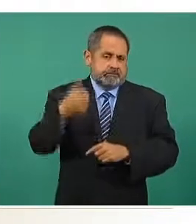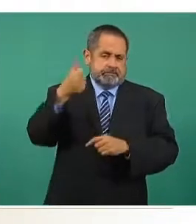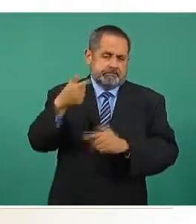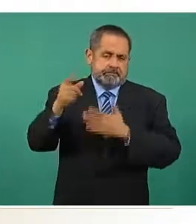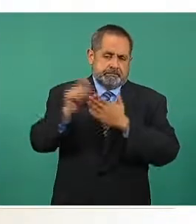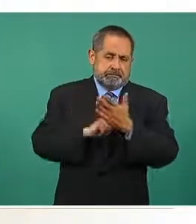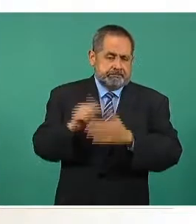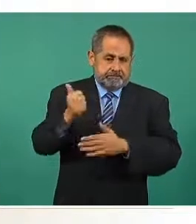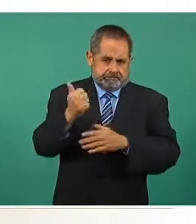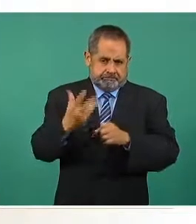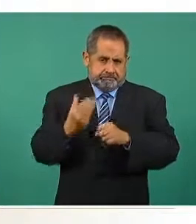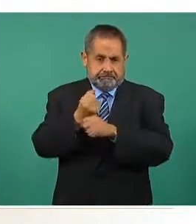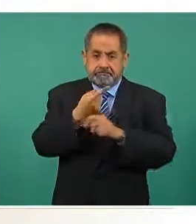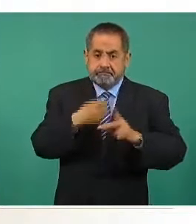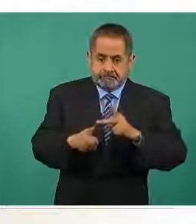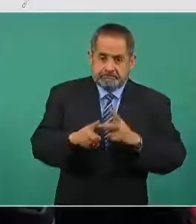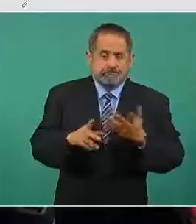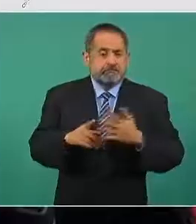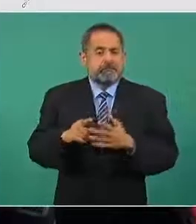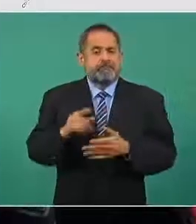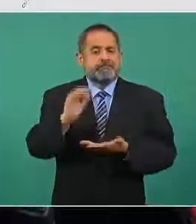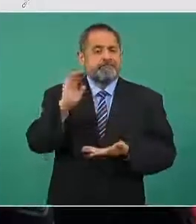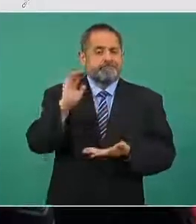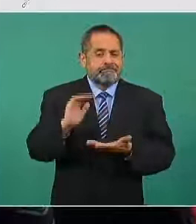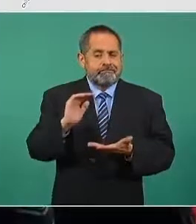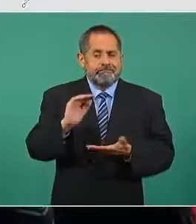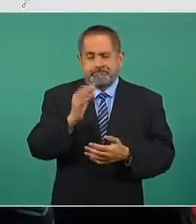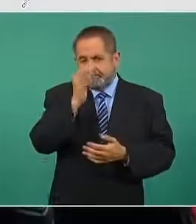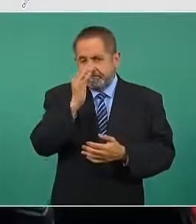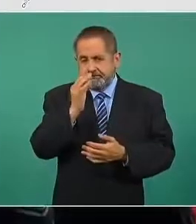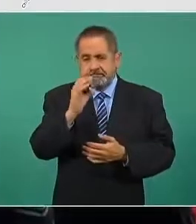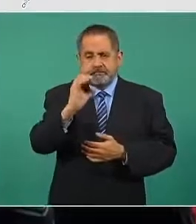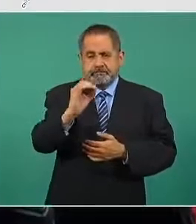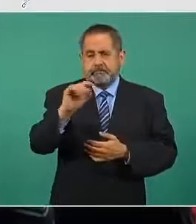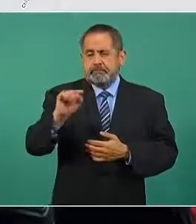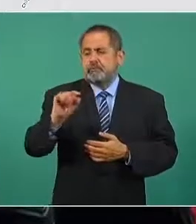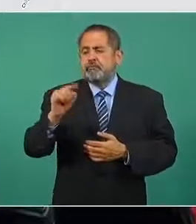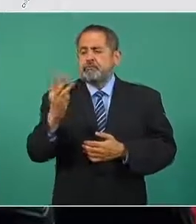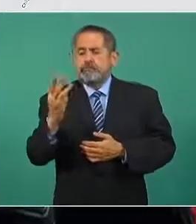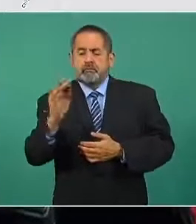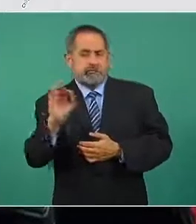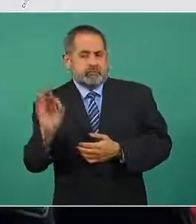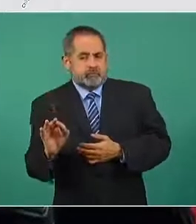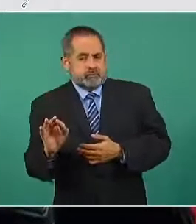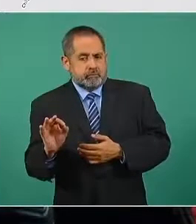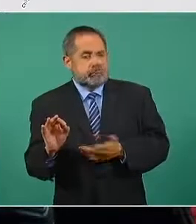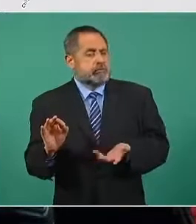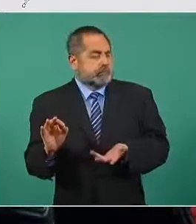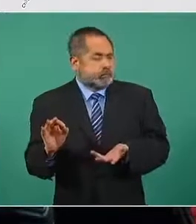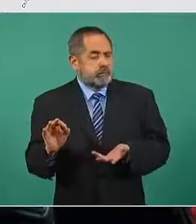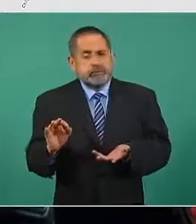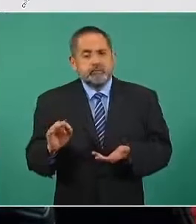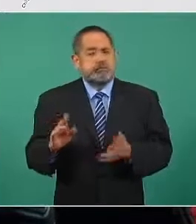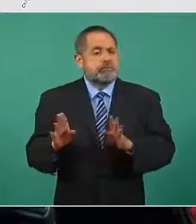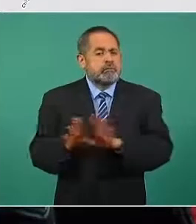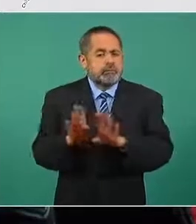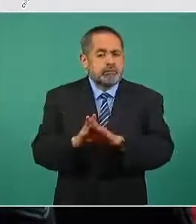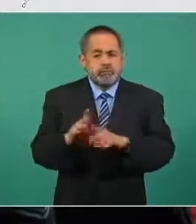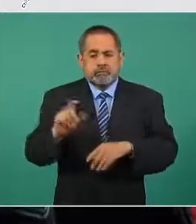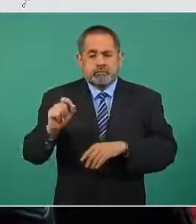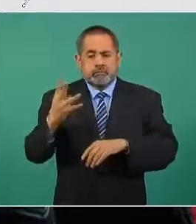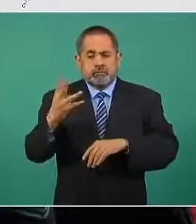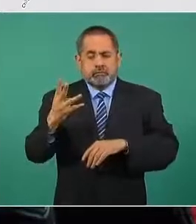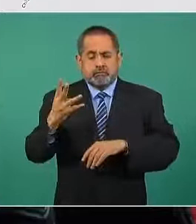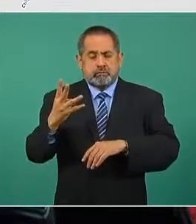del refuerzo solamente disminuyó punto tres por ciento en donde en 24 estados en